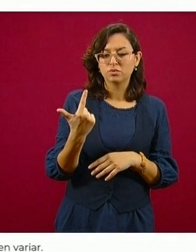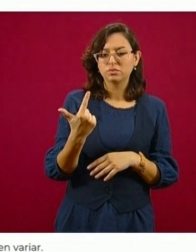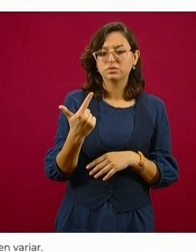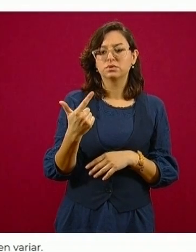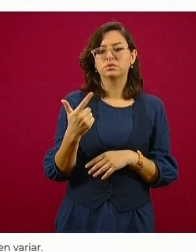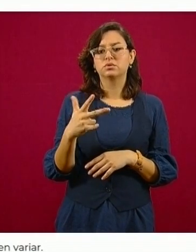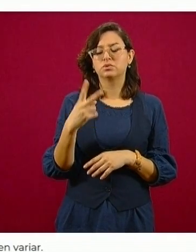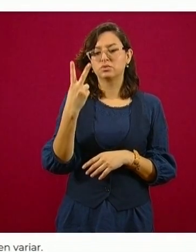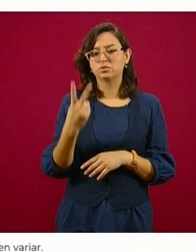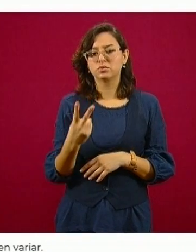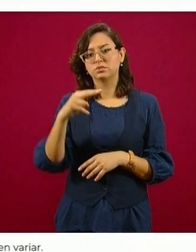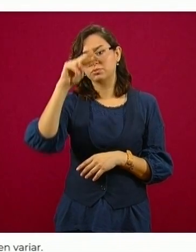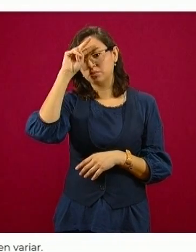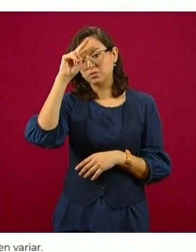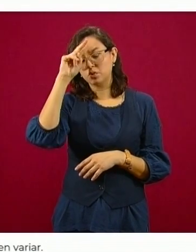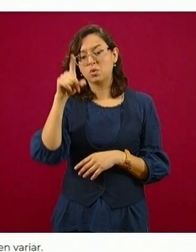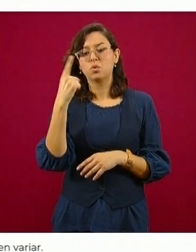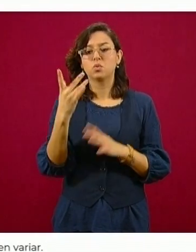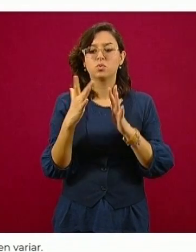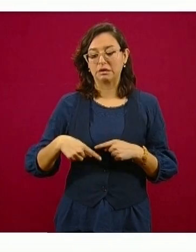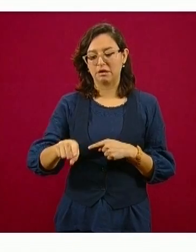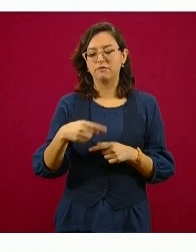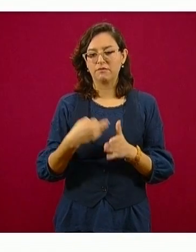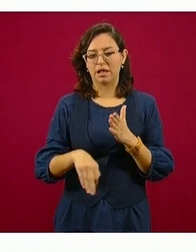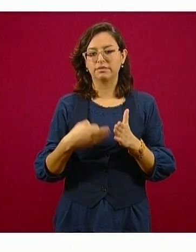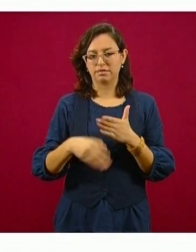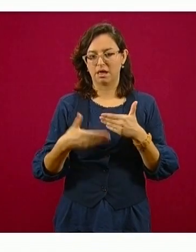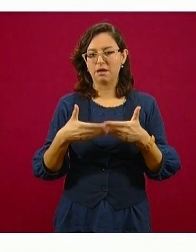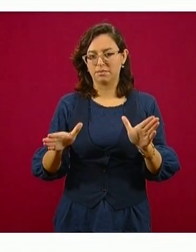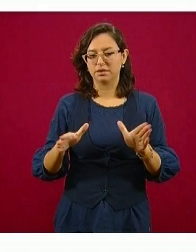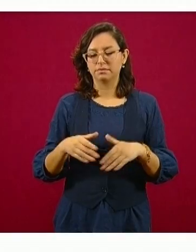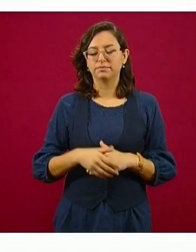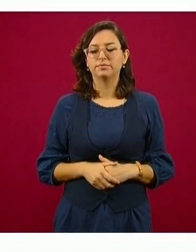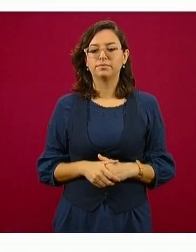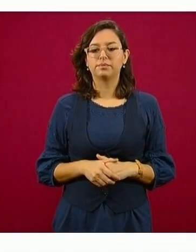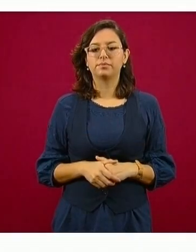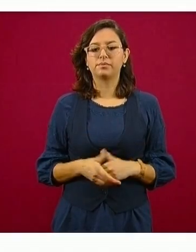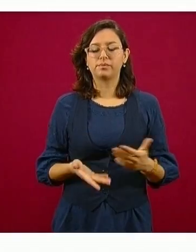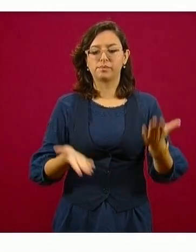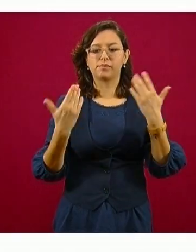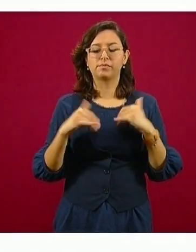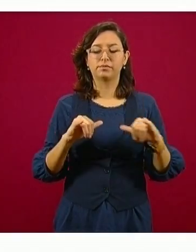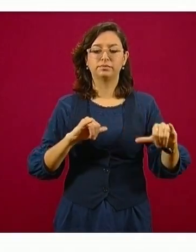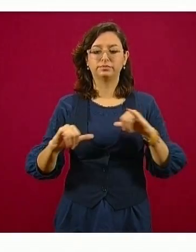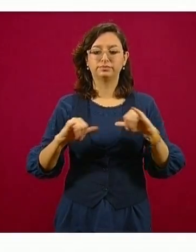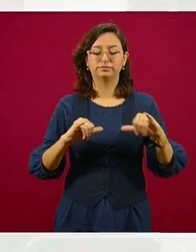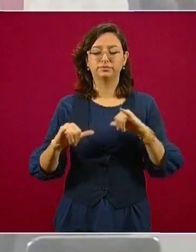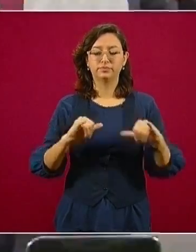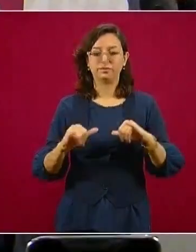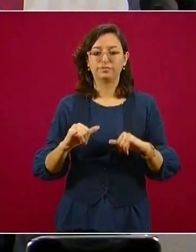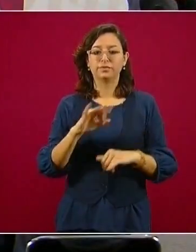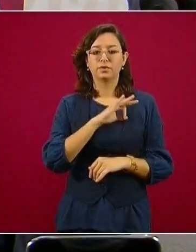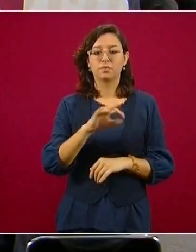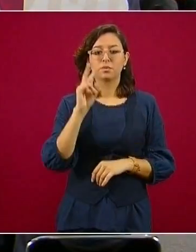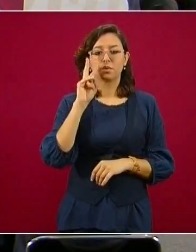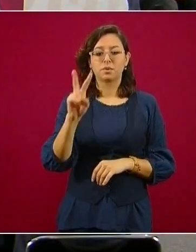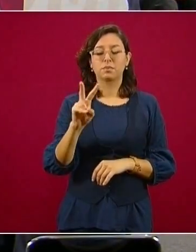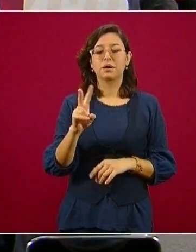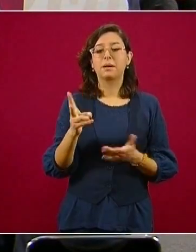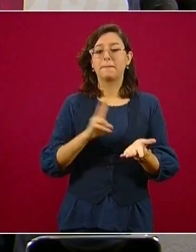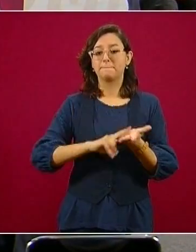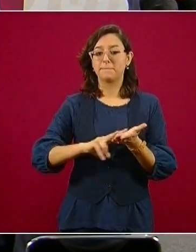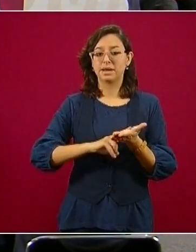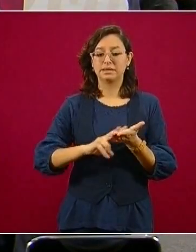2 en Perú, 1 en Francia y 1 en Colombia. El canciller detalló que si bien Nueva York se mantiene como el estado con más casos de